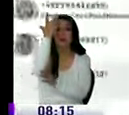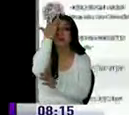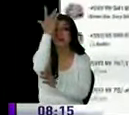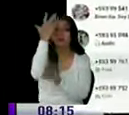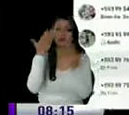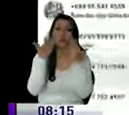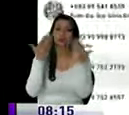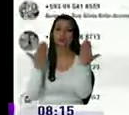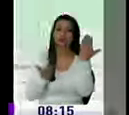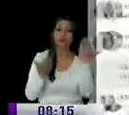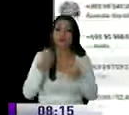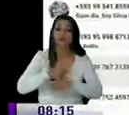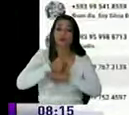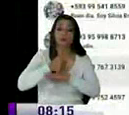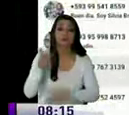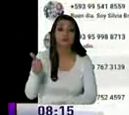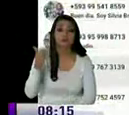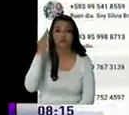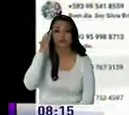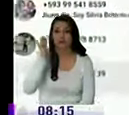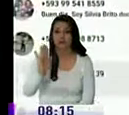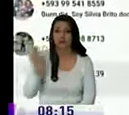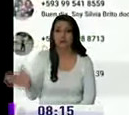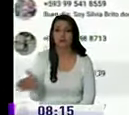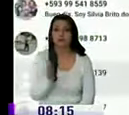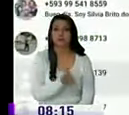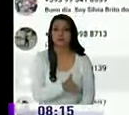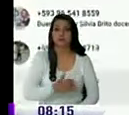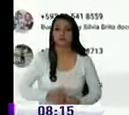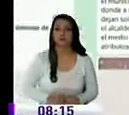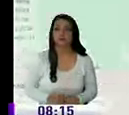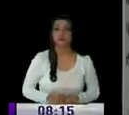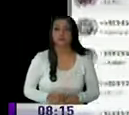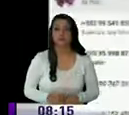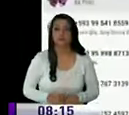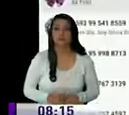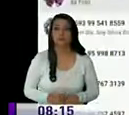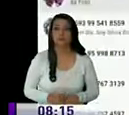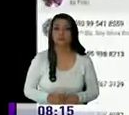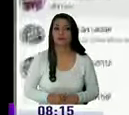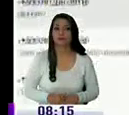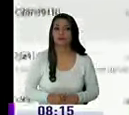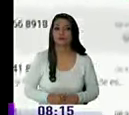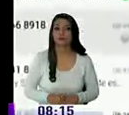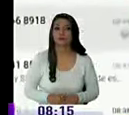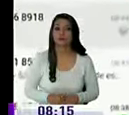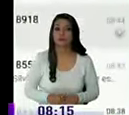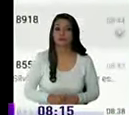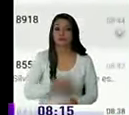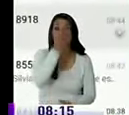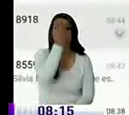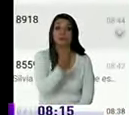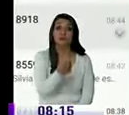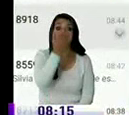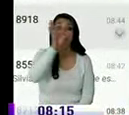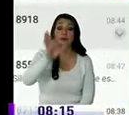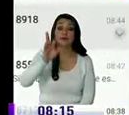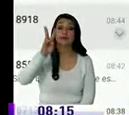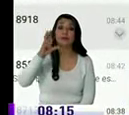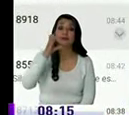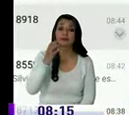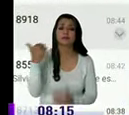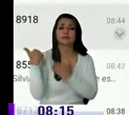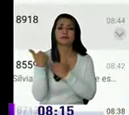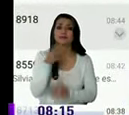seguramente la autoridad nos indicará ahí está lo que eran los árboles de la preocupación de Sandra buenos días señor STBC a quien le